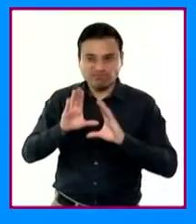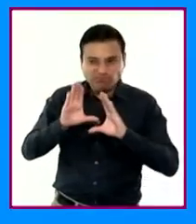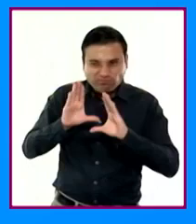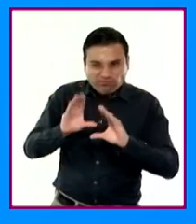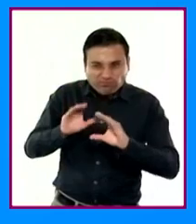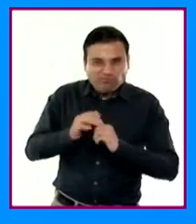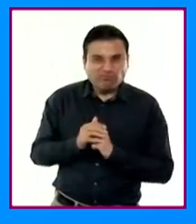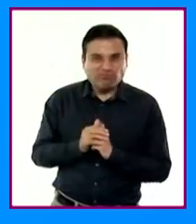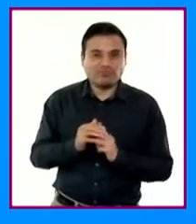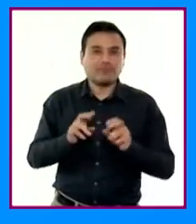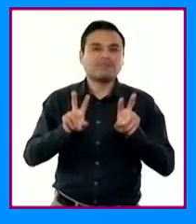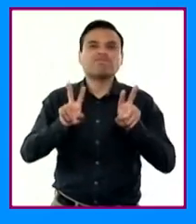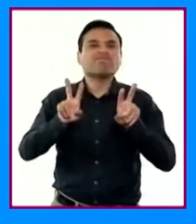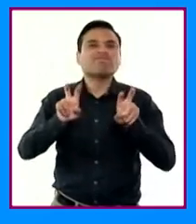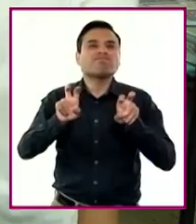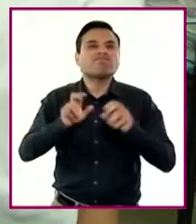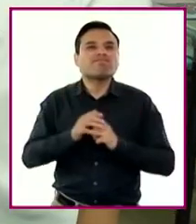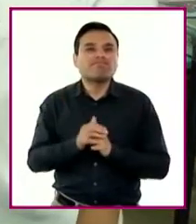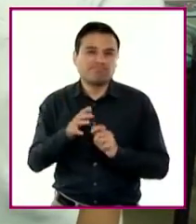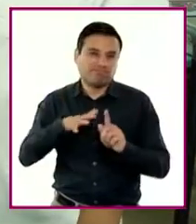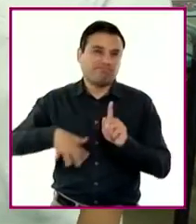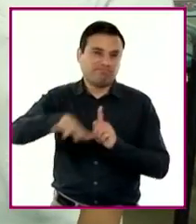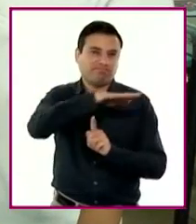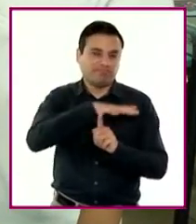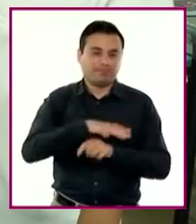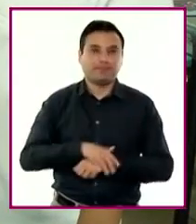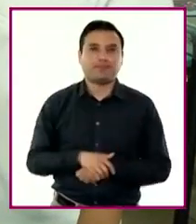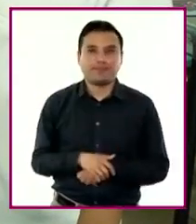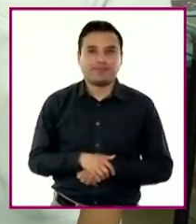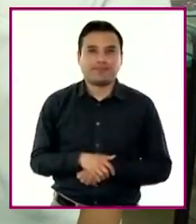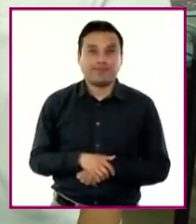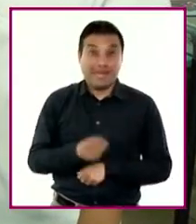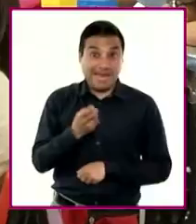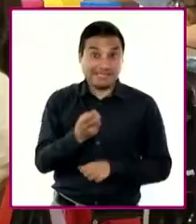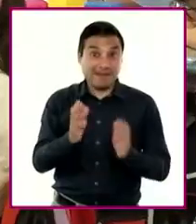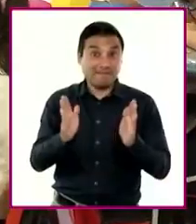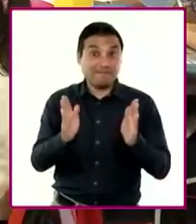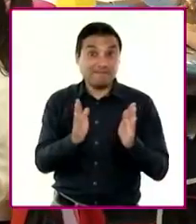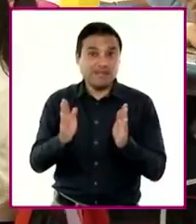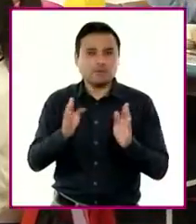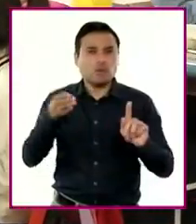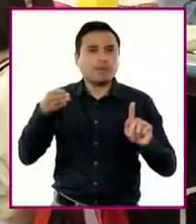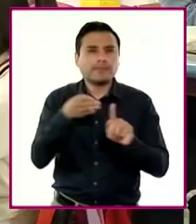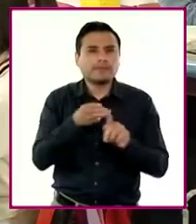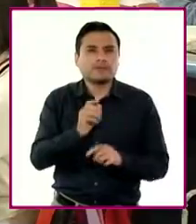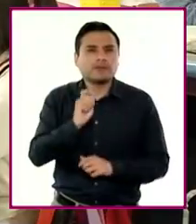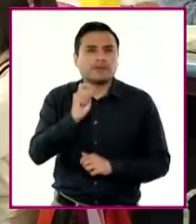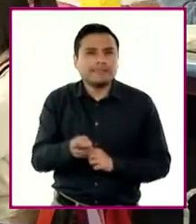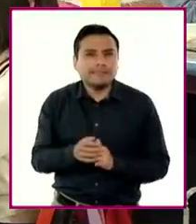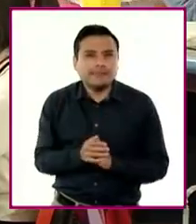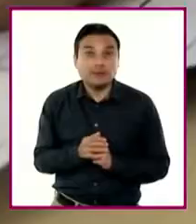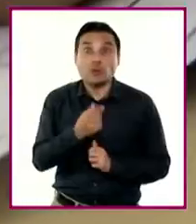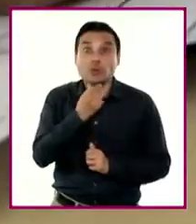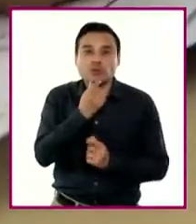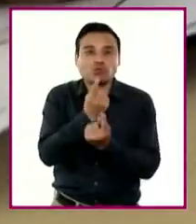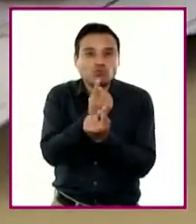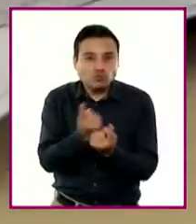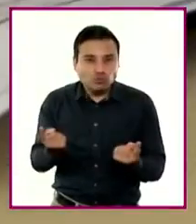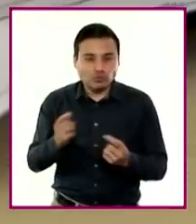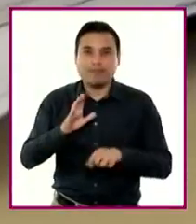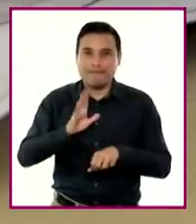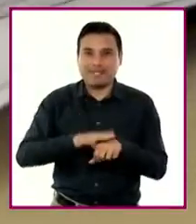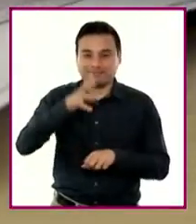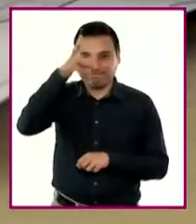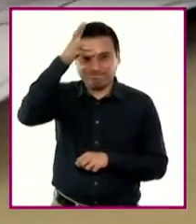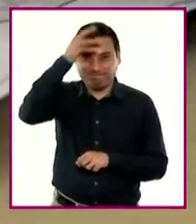características particulares del entorno. En esta fase, se busca diversificar los saberes de niñas y niños a partir